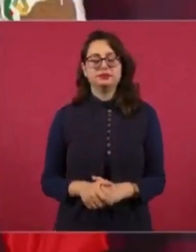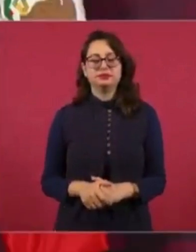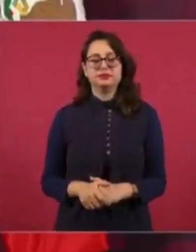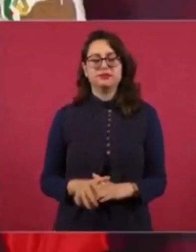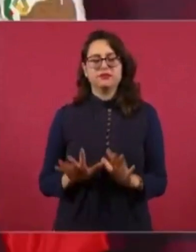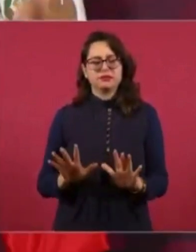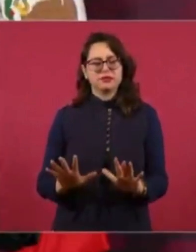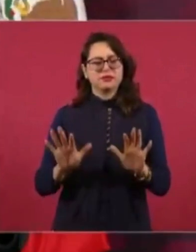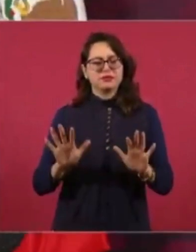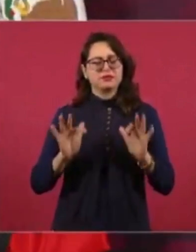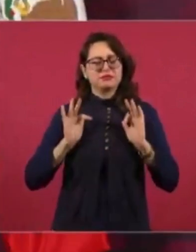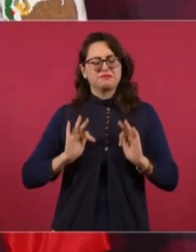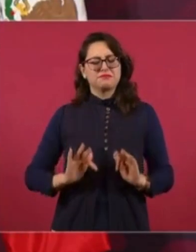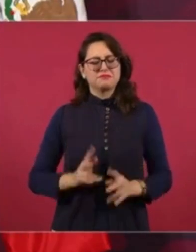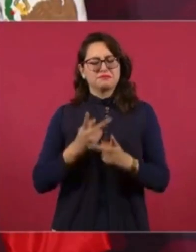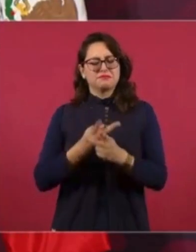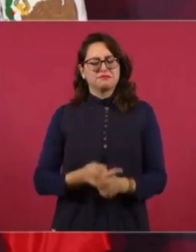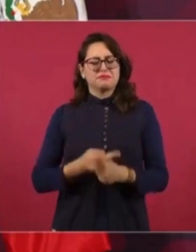Vamos a esperar.